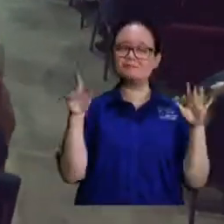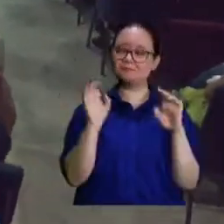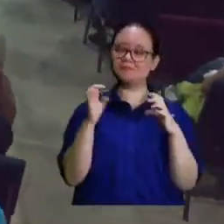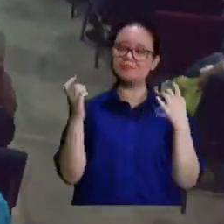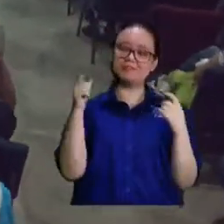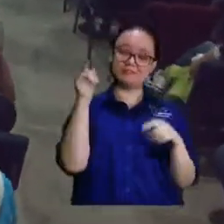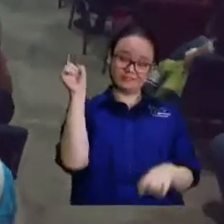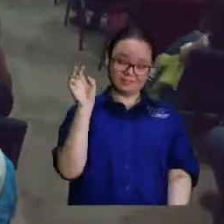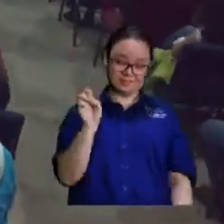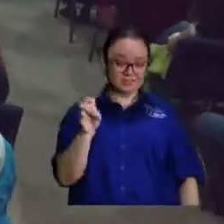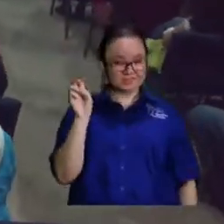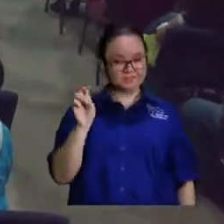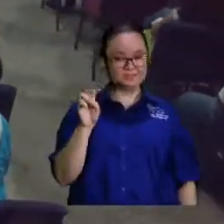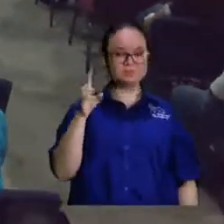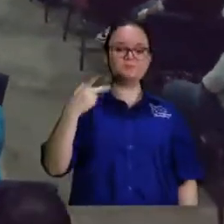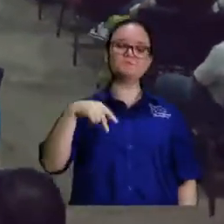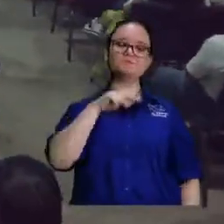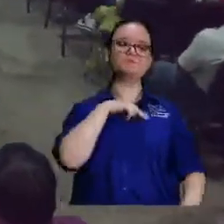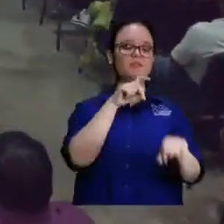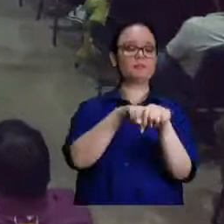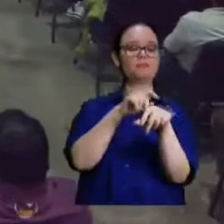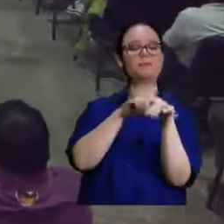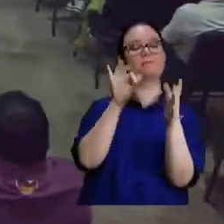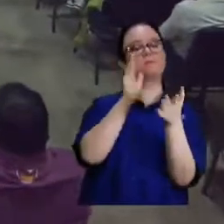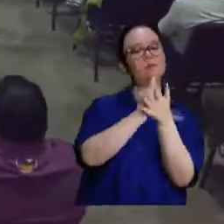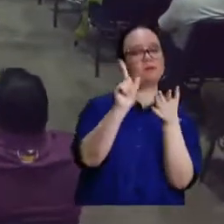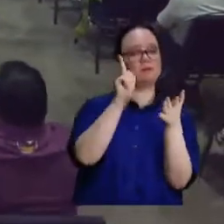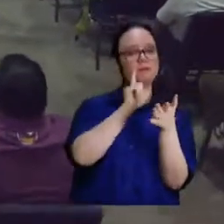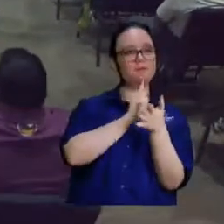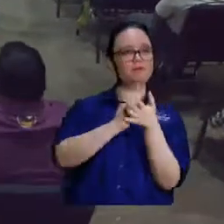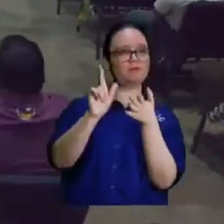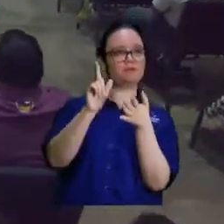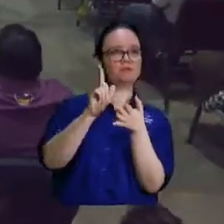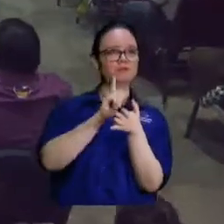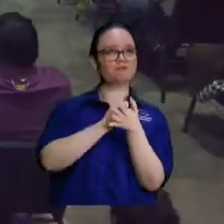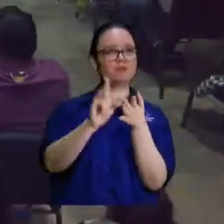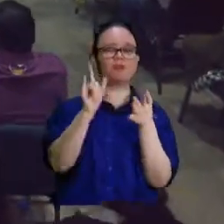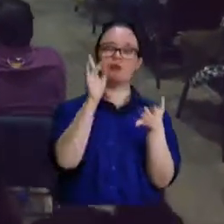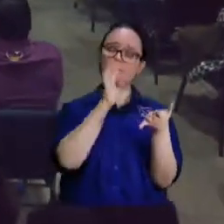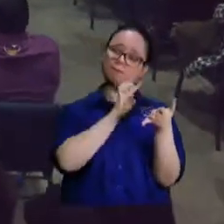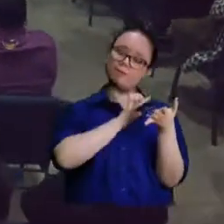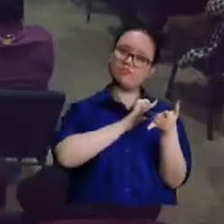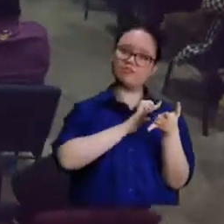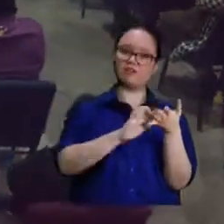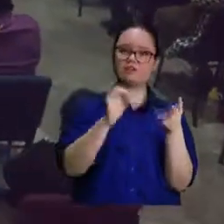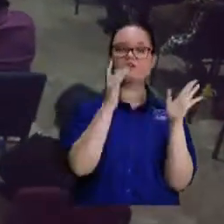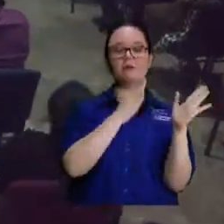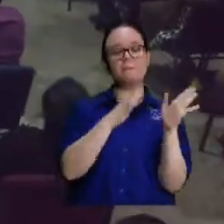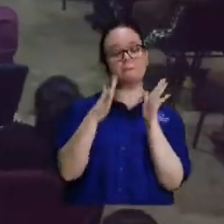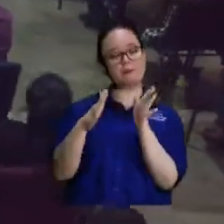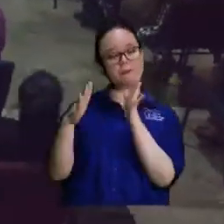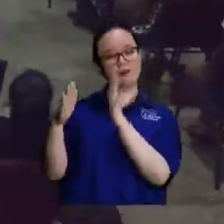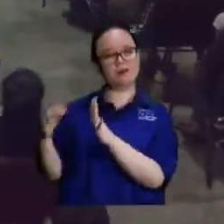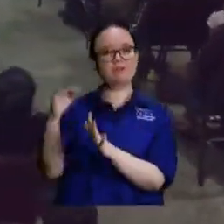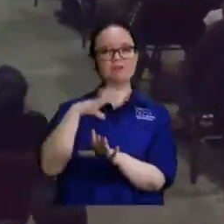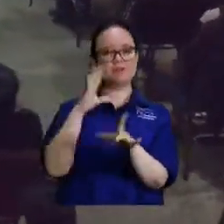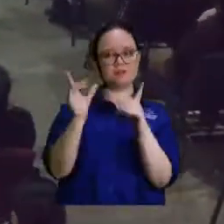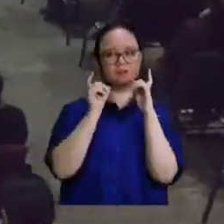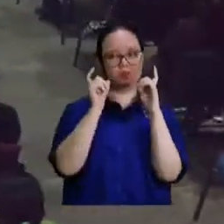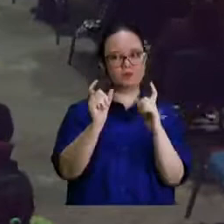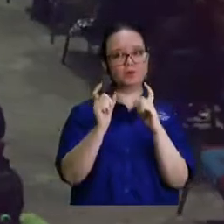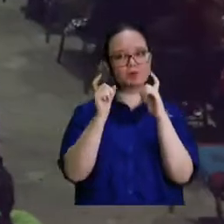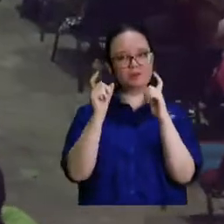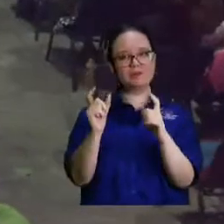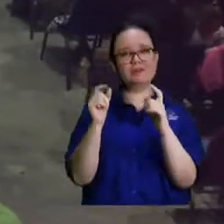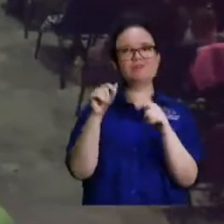purifiquemos purifiquemos no se trata tampoco de tirar la hoguera al que oyó un comentario de esto y entonces y